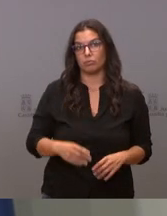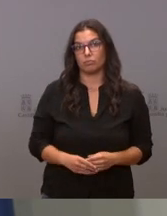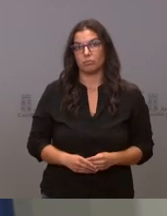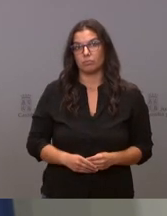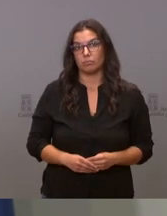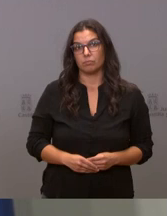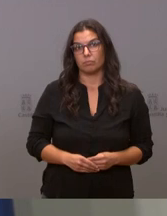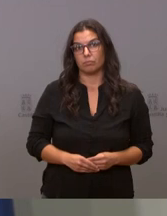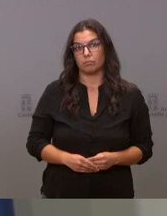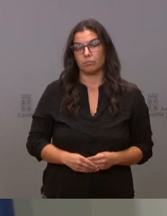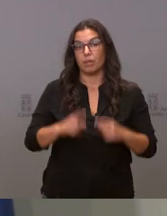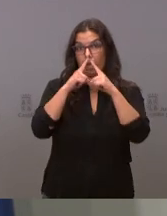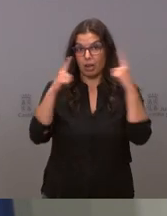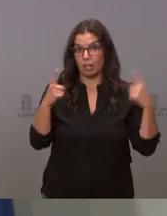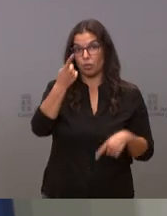120.000 euros